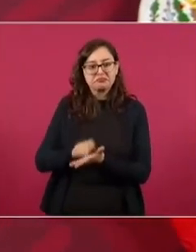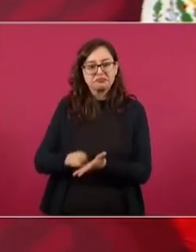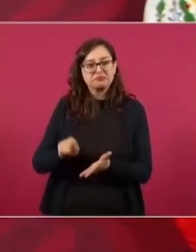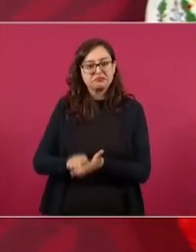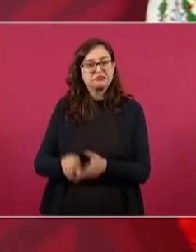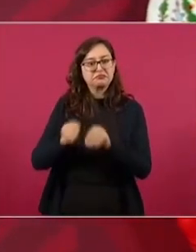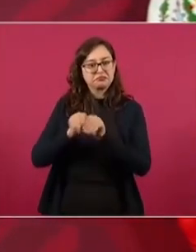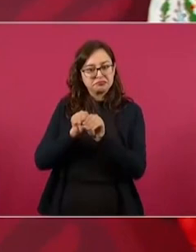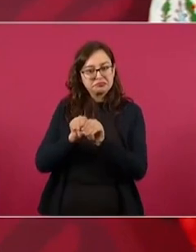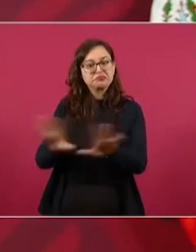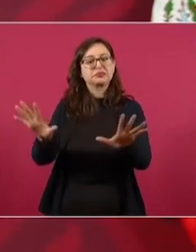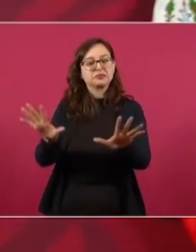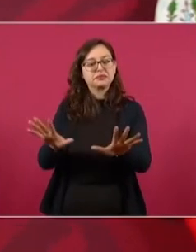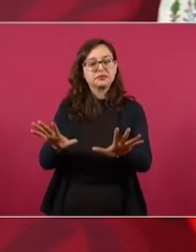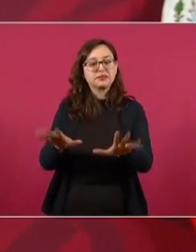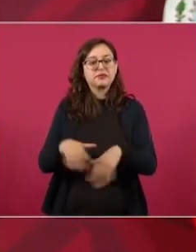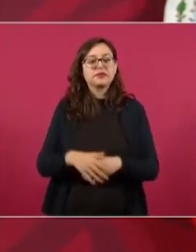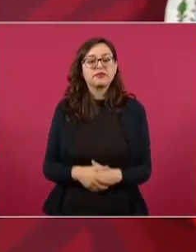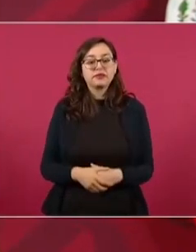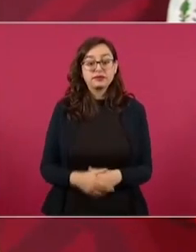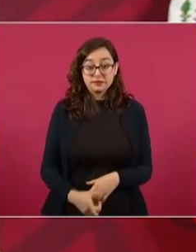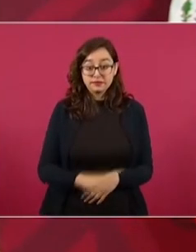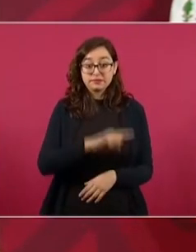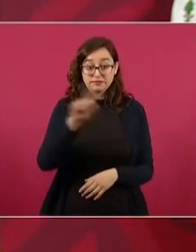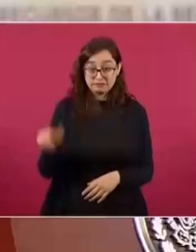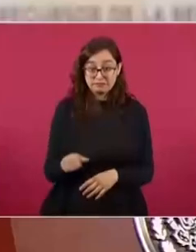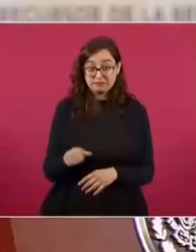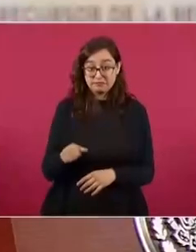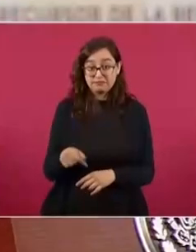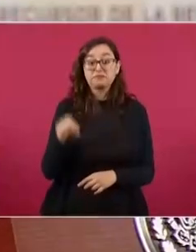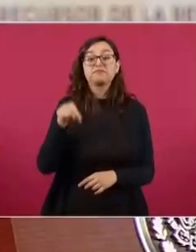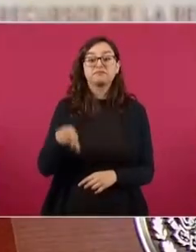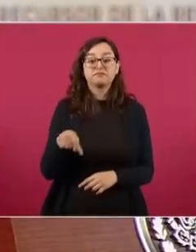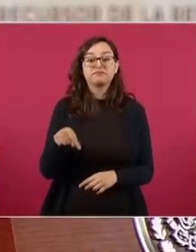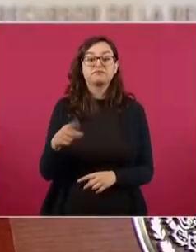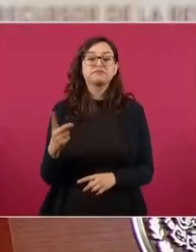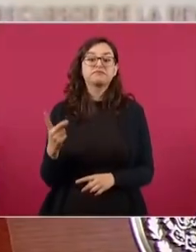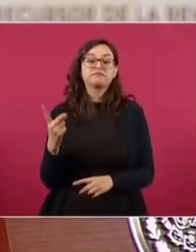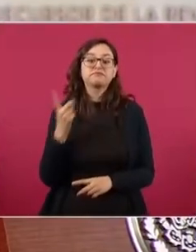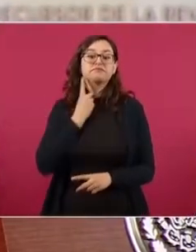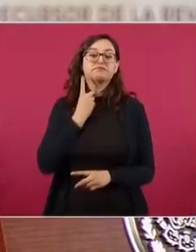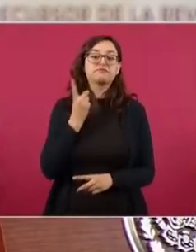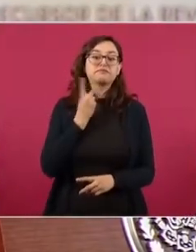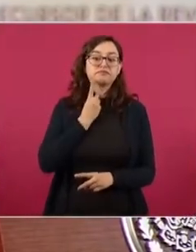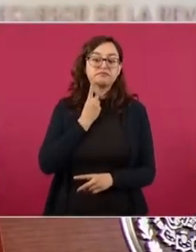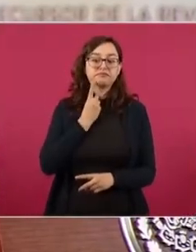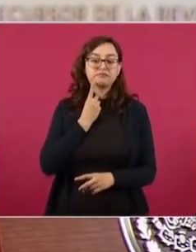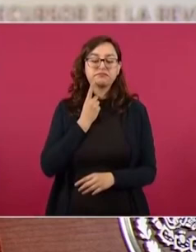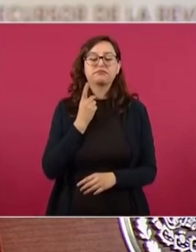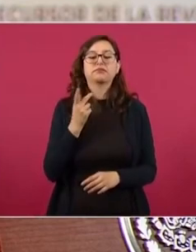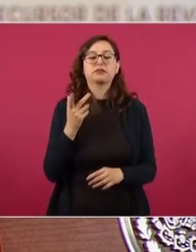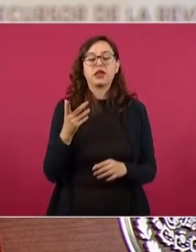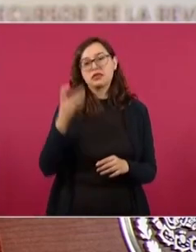cuando la transformación de la reforma